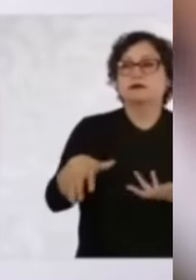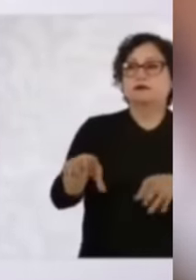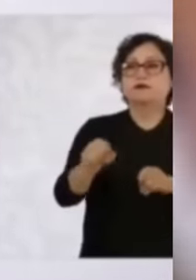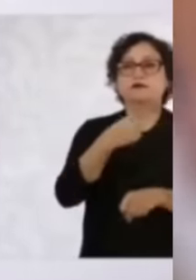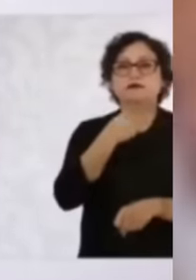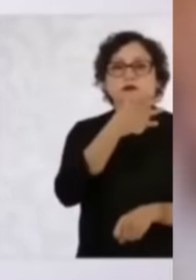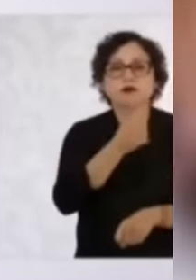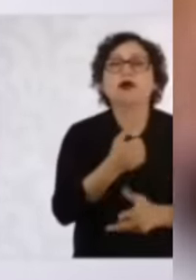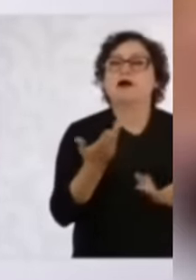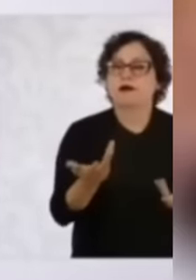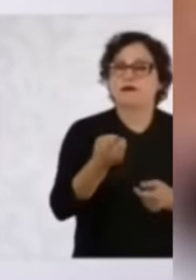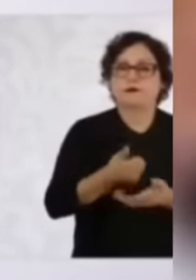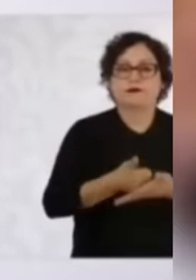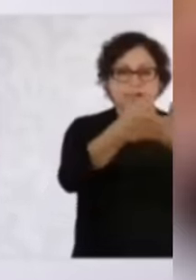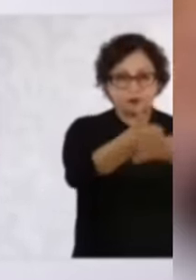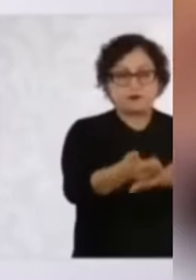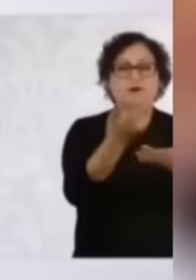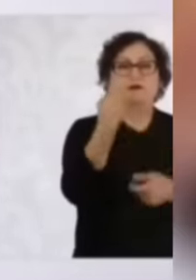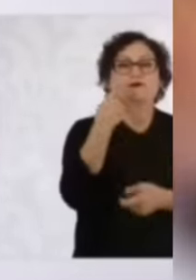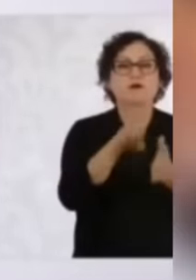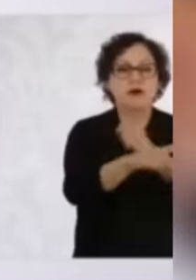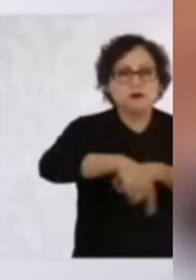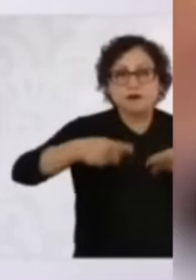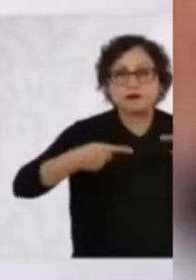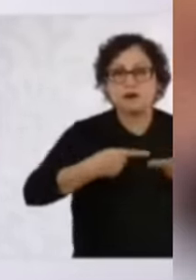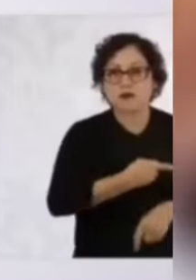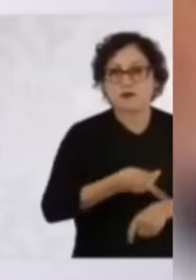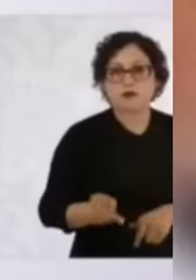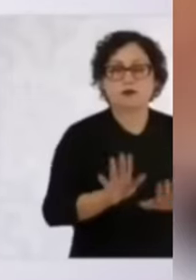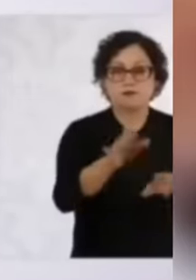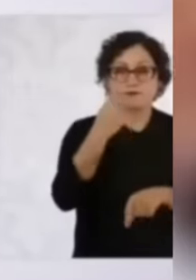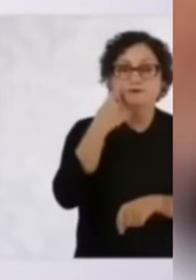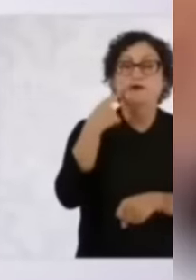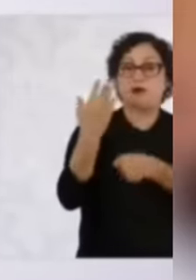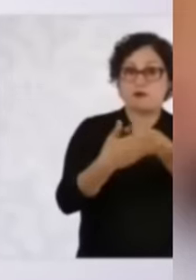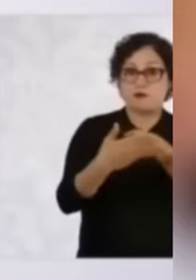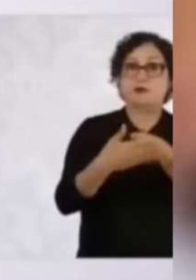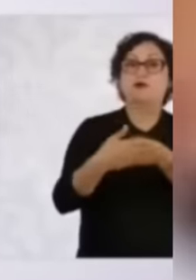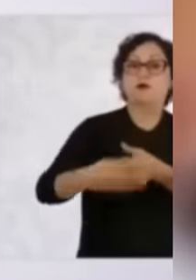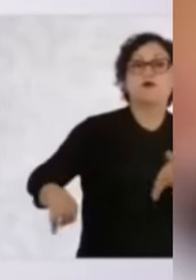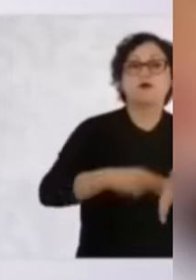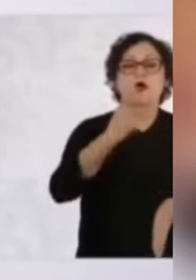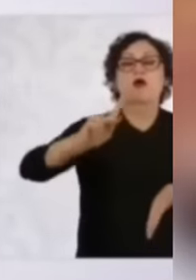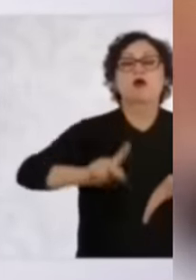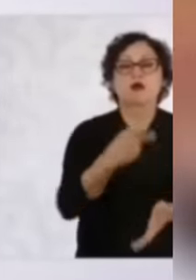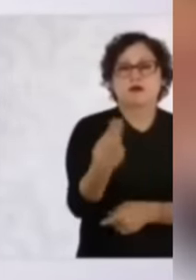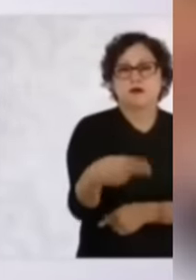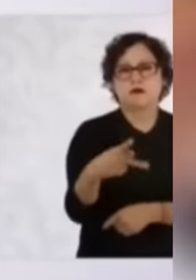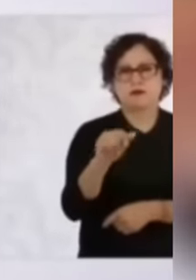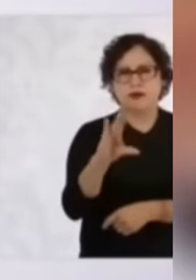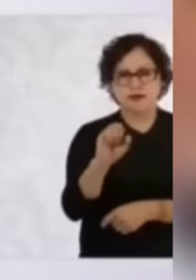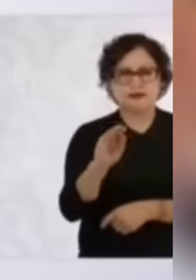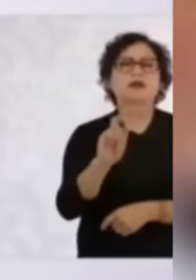llevó a nuestra presidenta a responder con inteligencia a esta periodista. Déjanos en los comentarios y